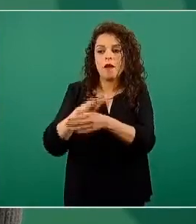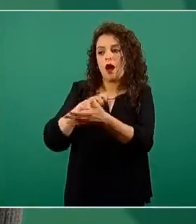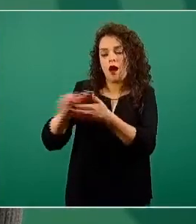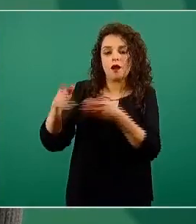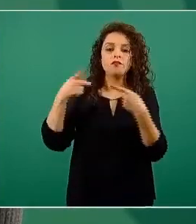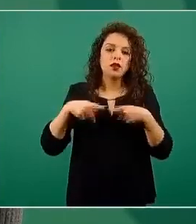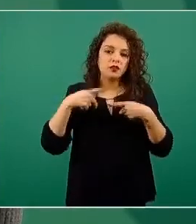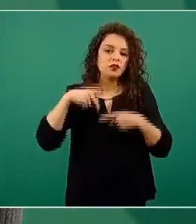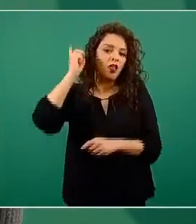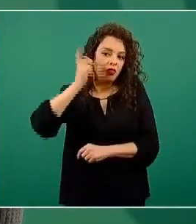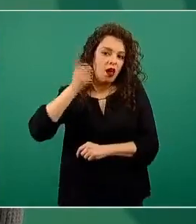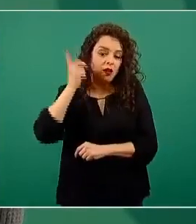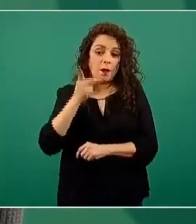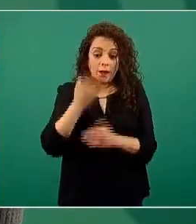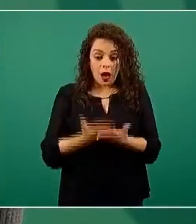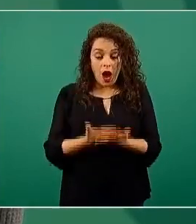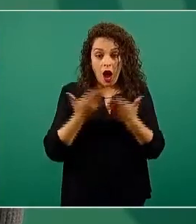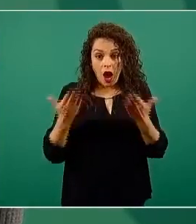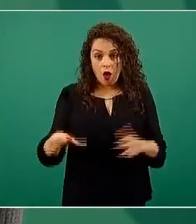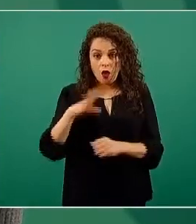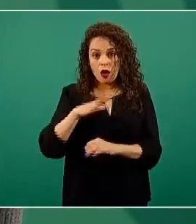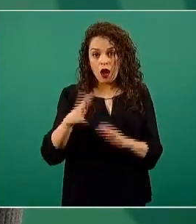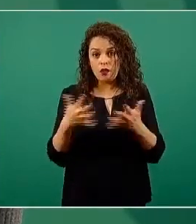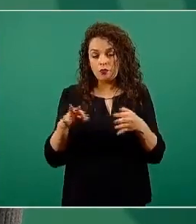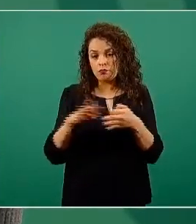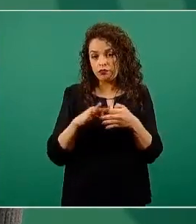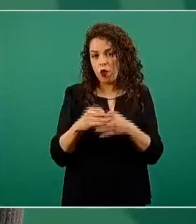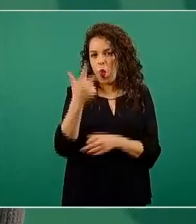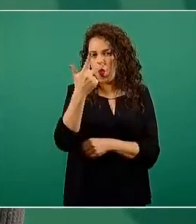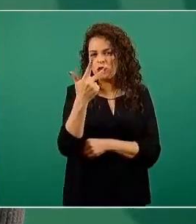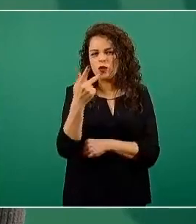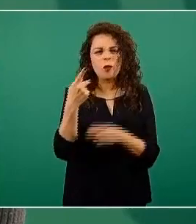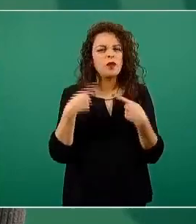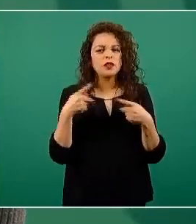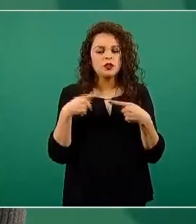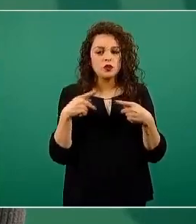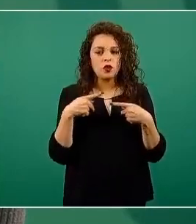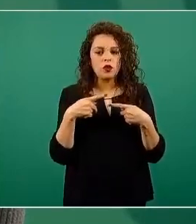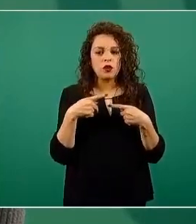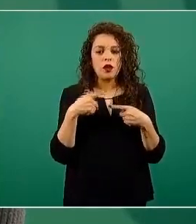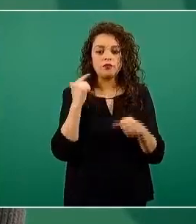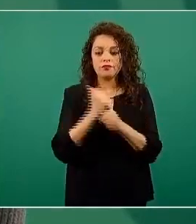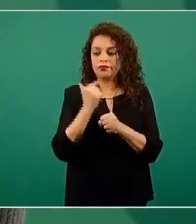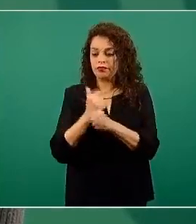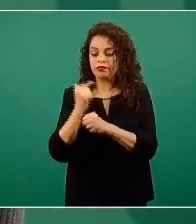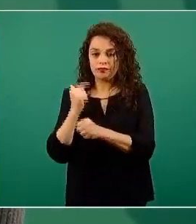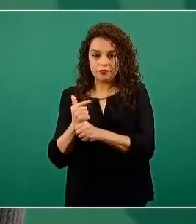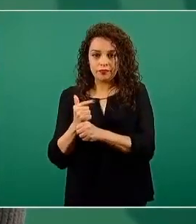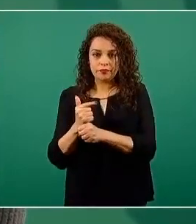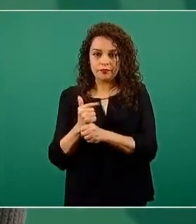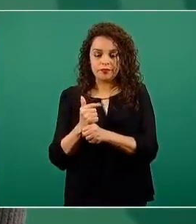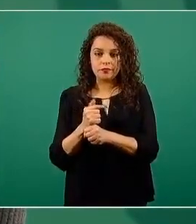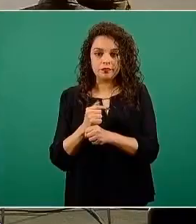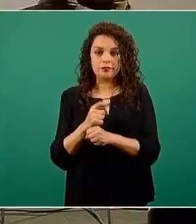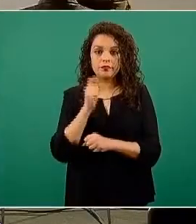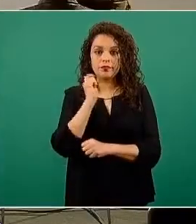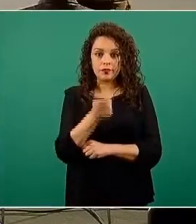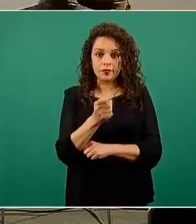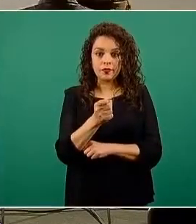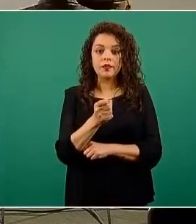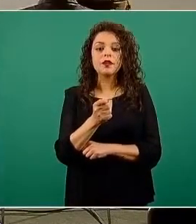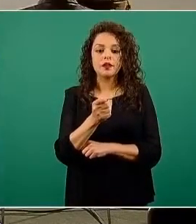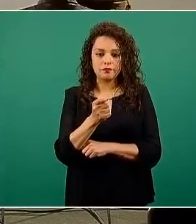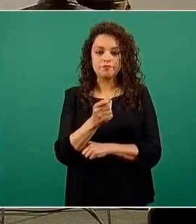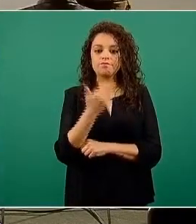el momento al menos se tiene unas ocho personas identificadas que tendrían la característica y cumplirían la definición